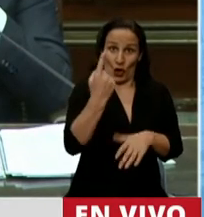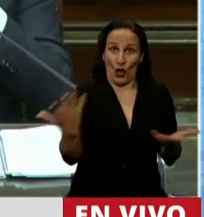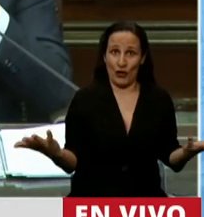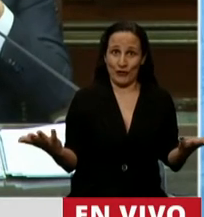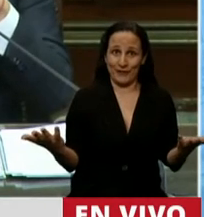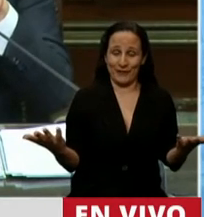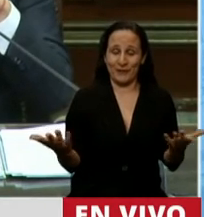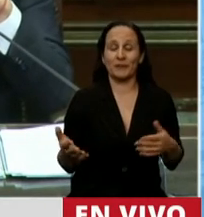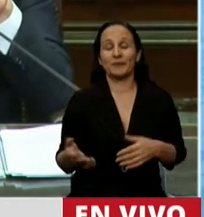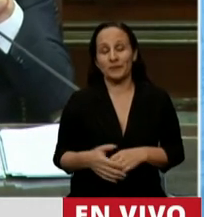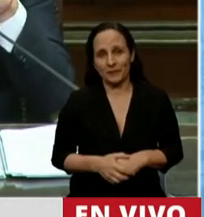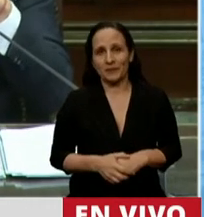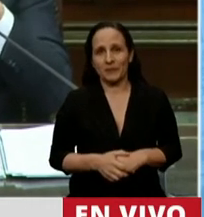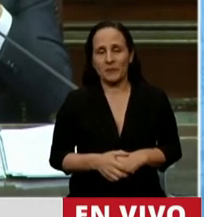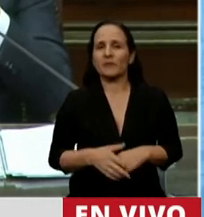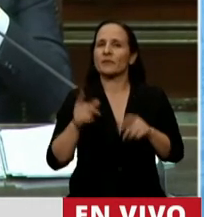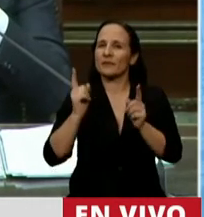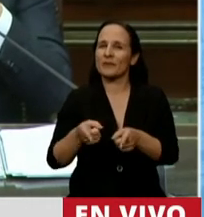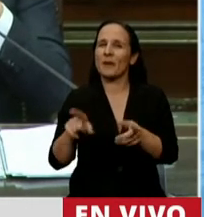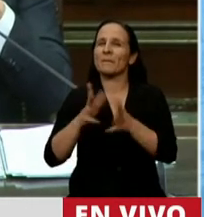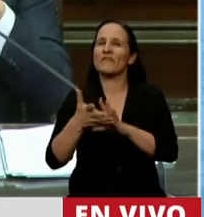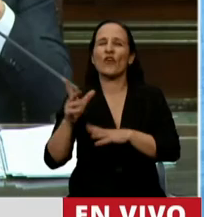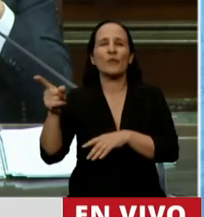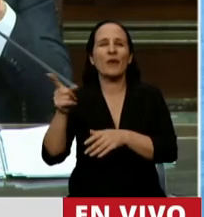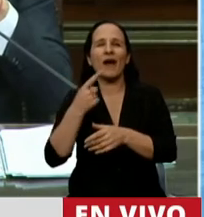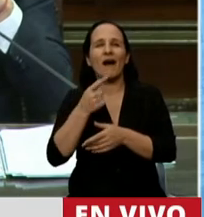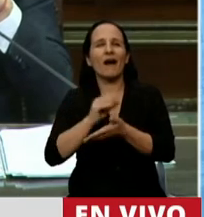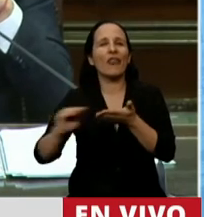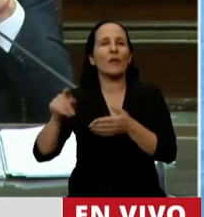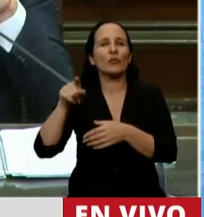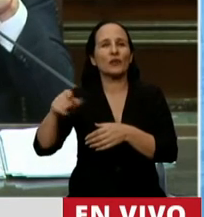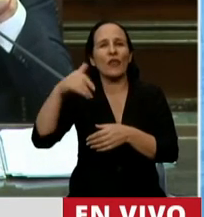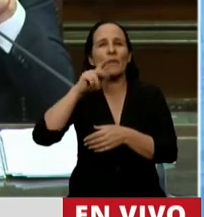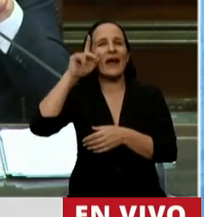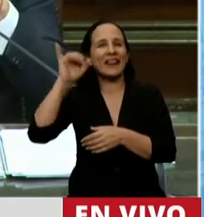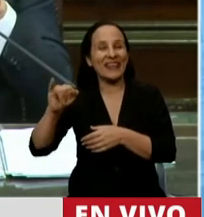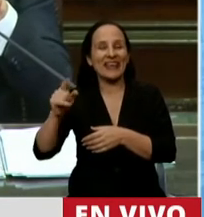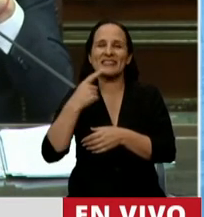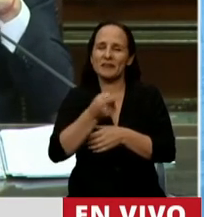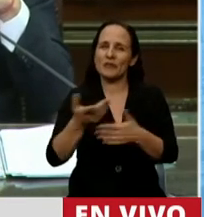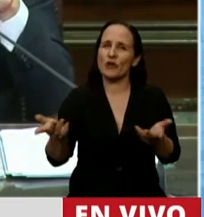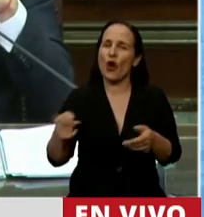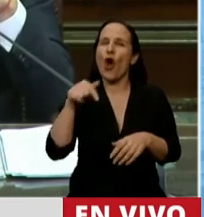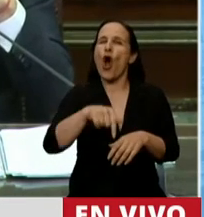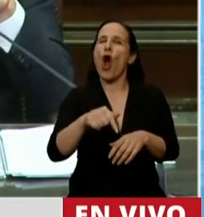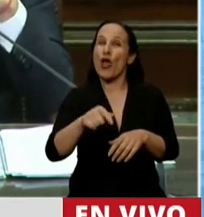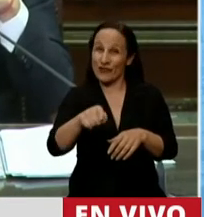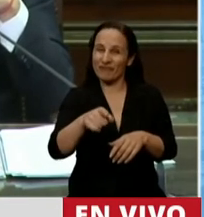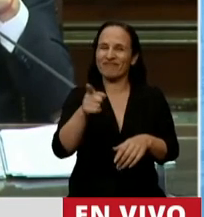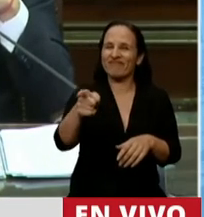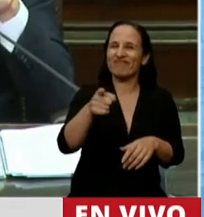Por otro lado, como bien comentaba el diputado Martínez, a Santiago Cafiero hoy le dijeron hipócrita,